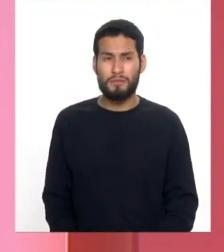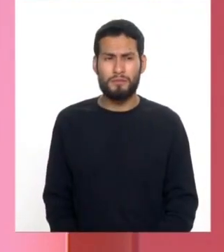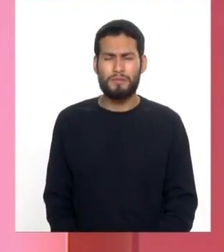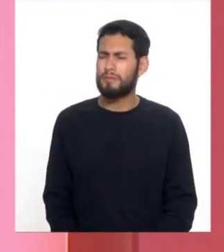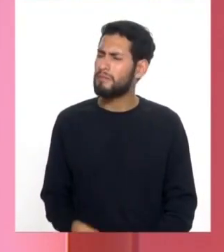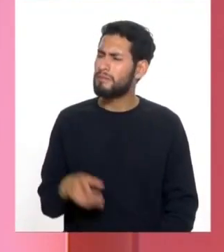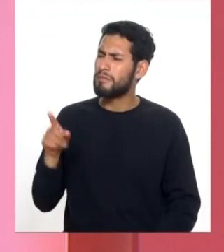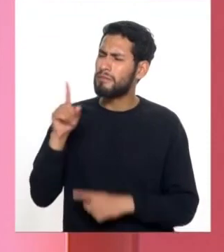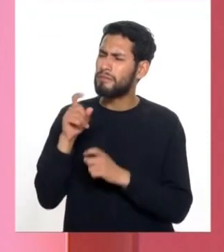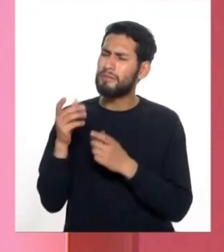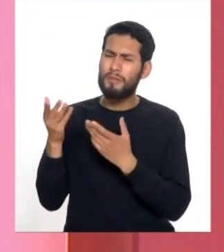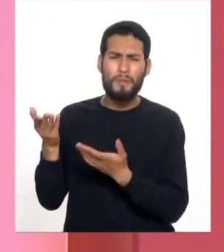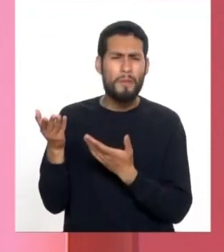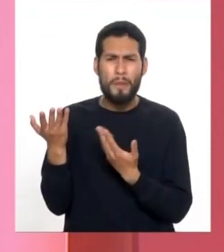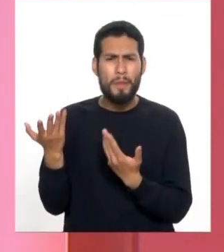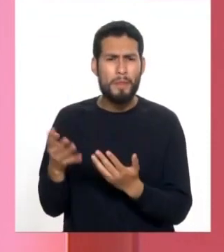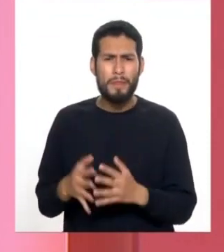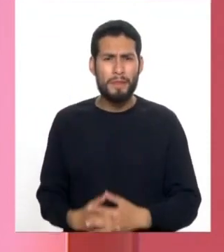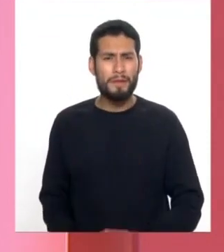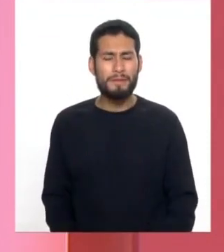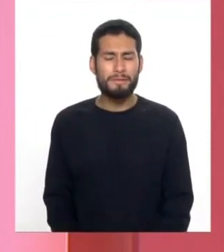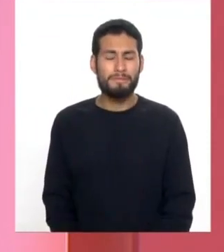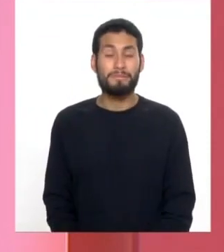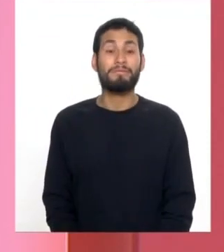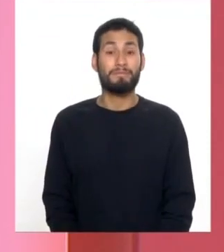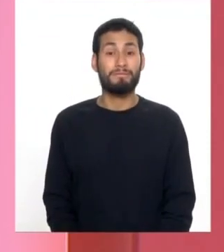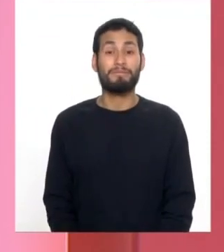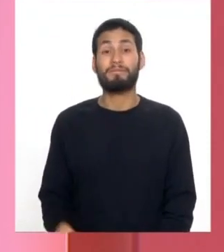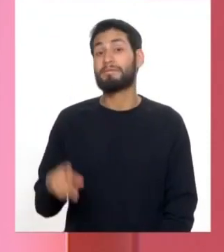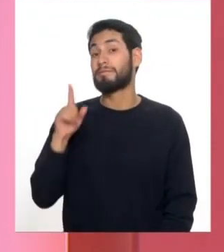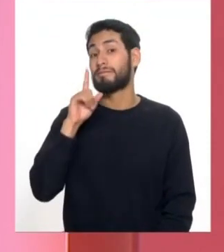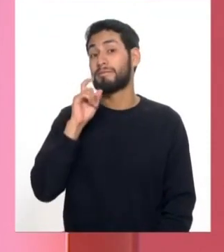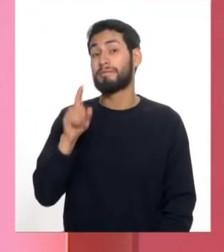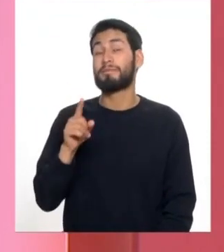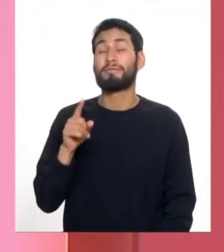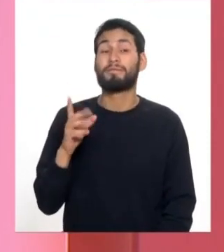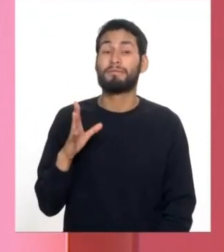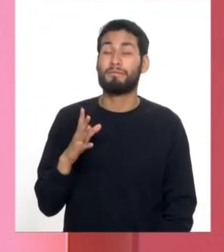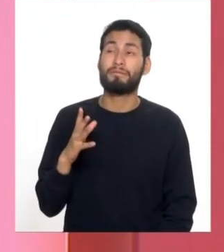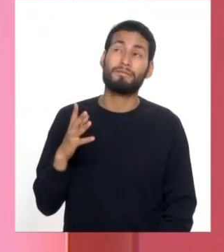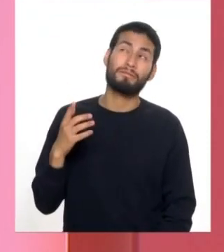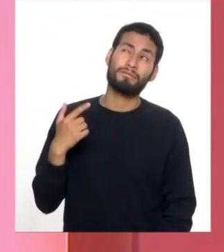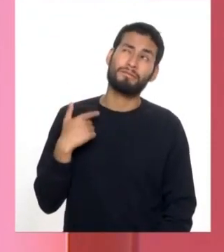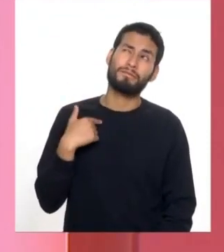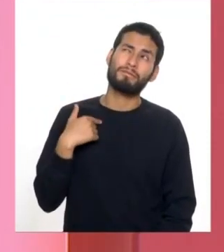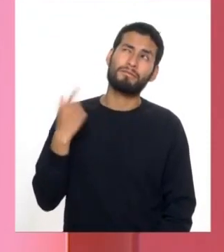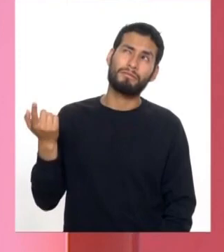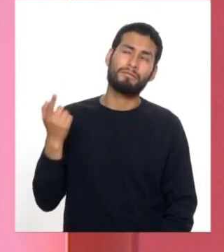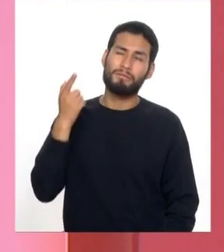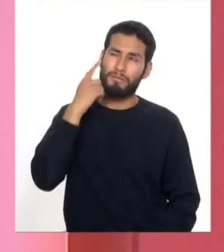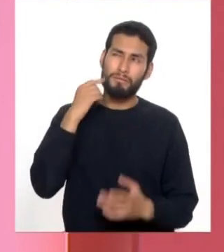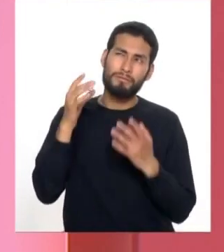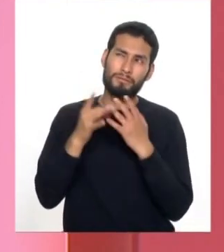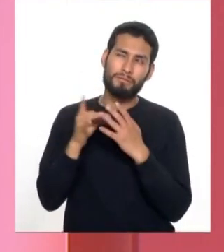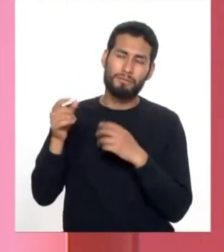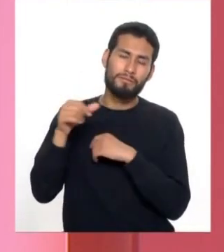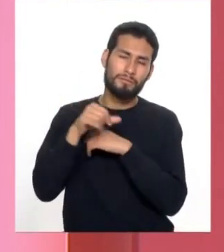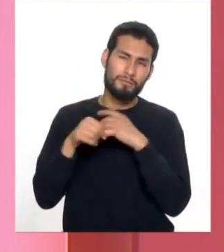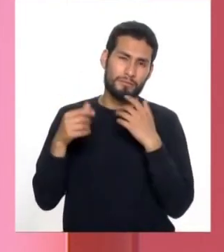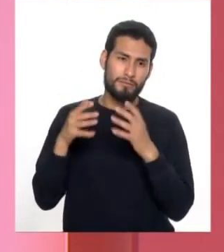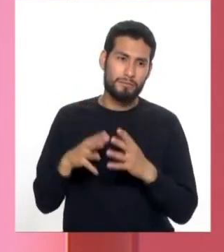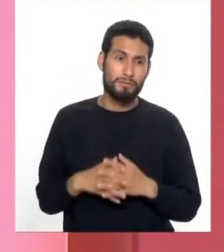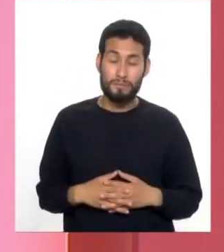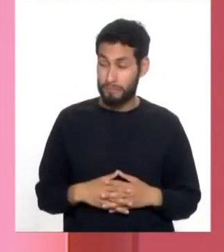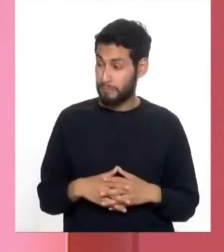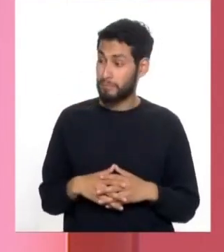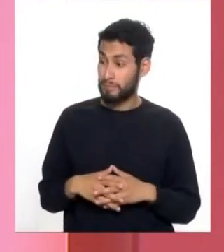¿Cuál es tu consulta, Lidia? Ya, la consulta es esta, de que a él la operaron. Sí, se puede